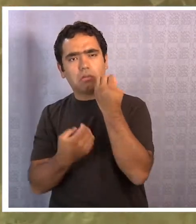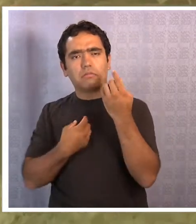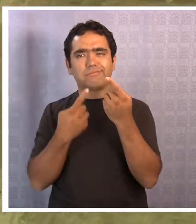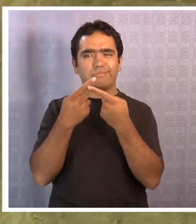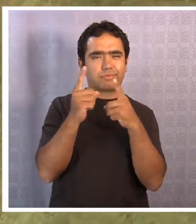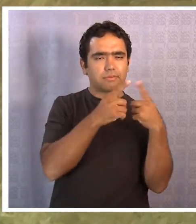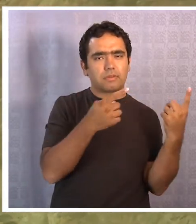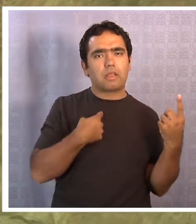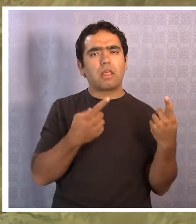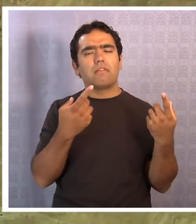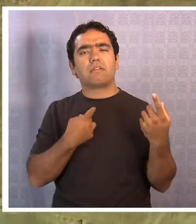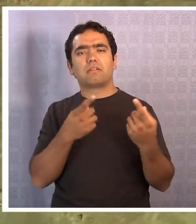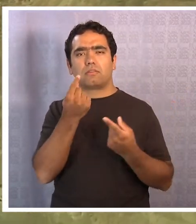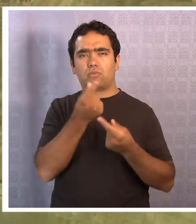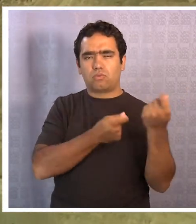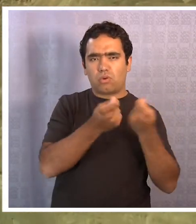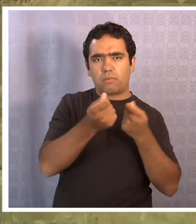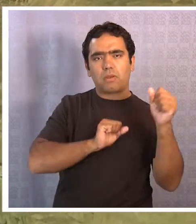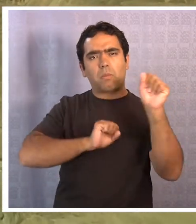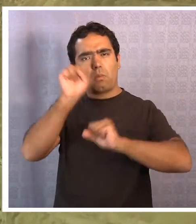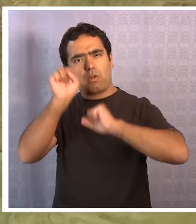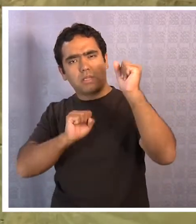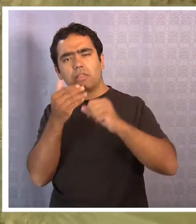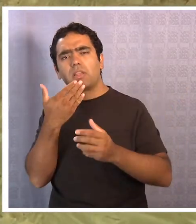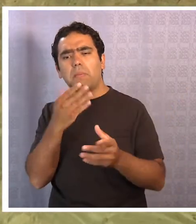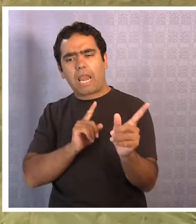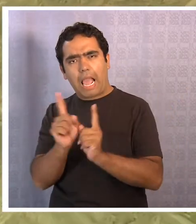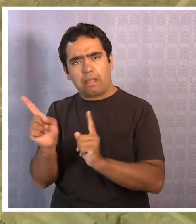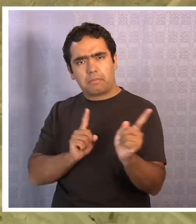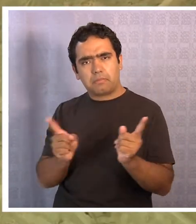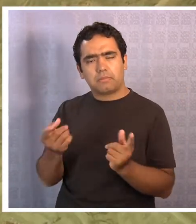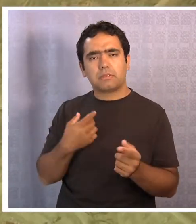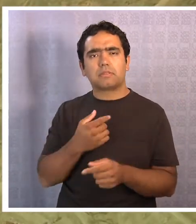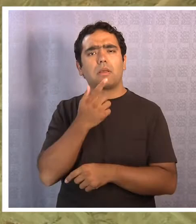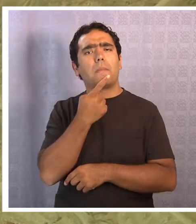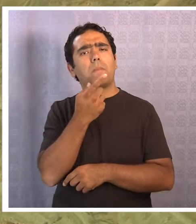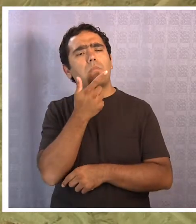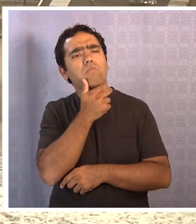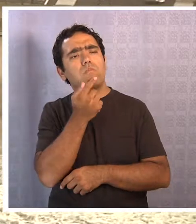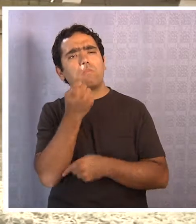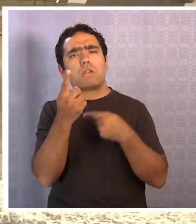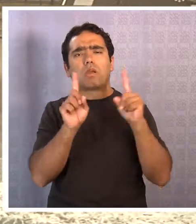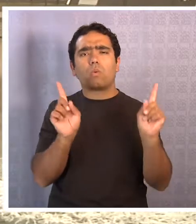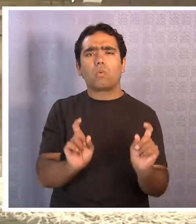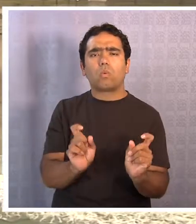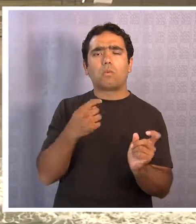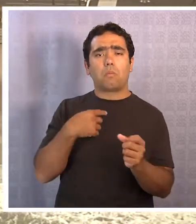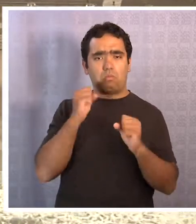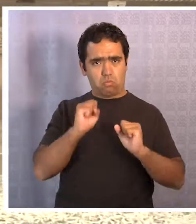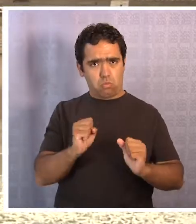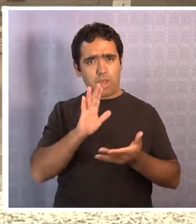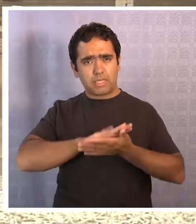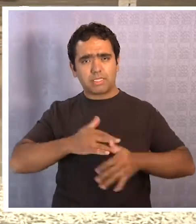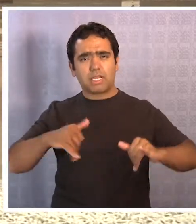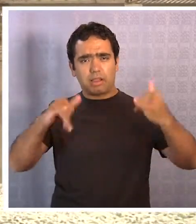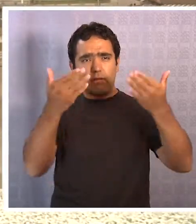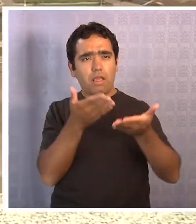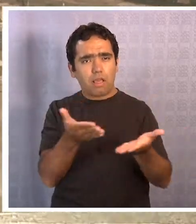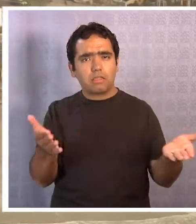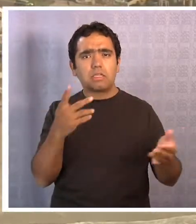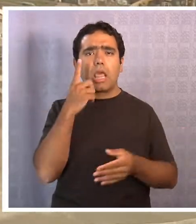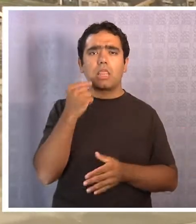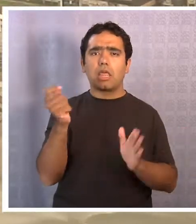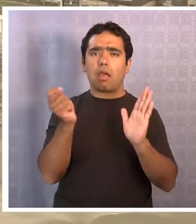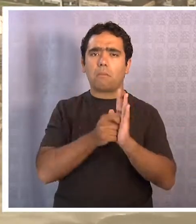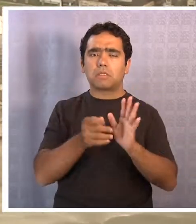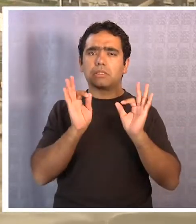las diferencias de tipo económico, político y administrativo. Entonces cabe preguntar, ¿se puede celebrar así el Día de las Regiones?